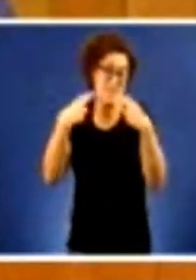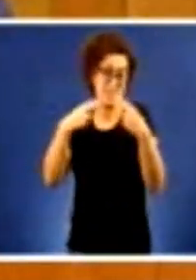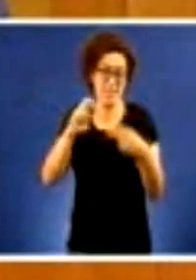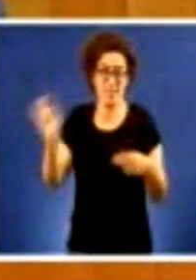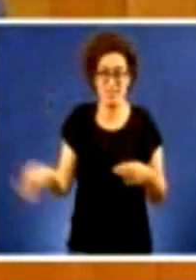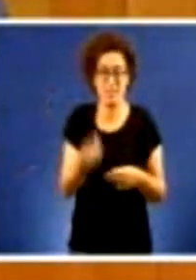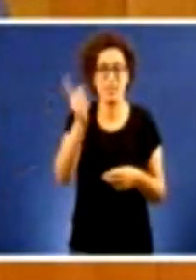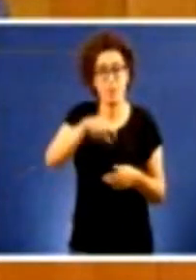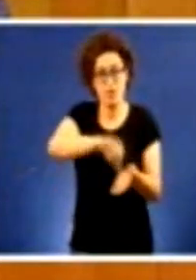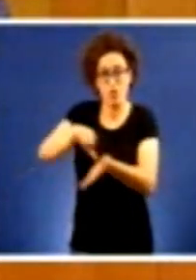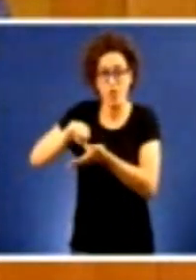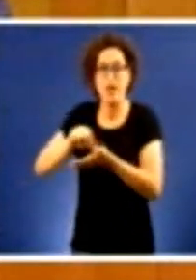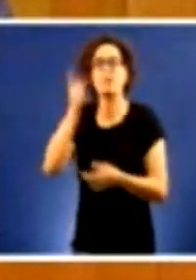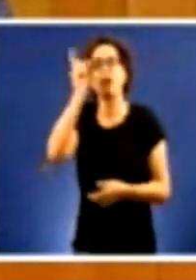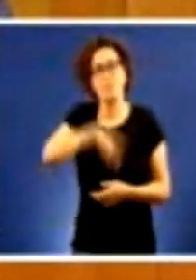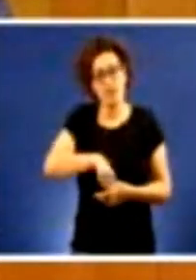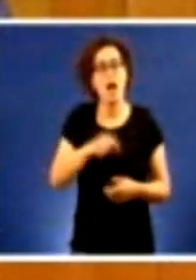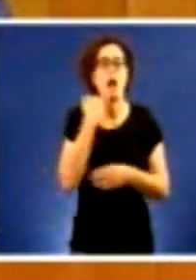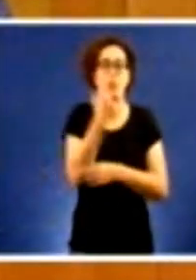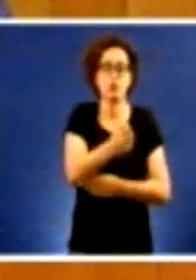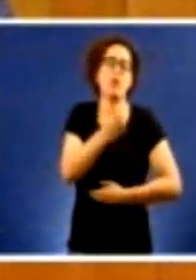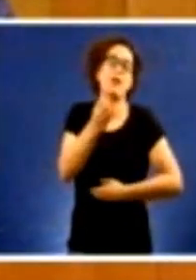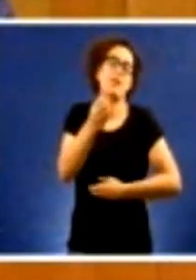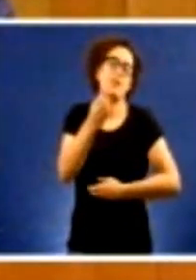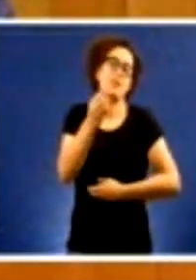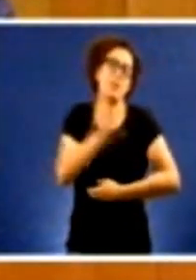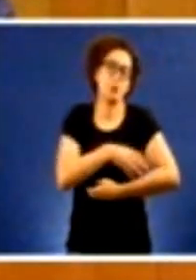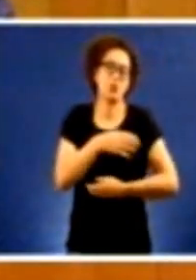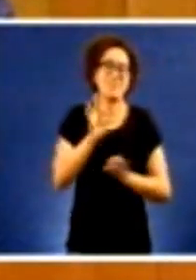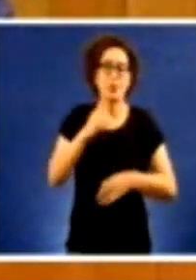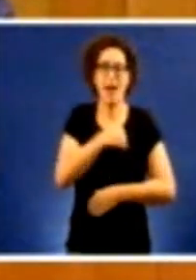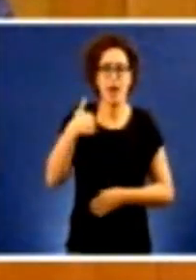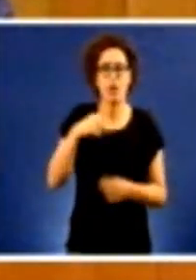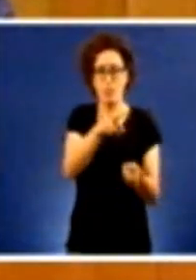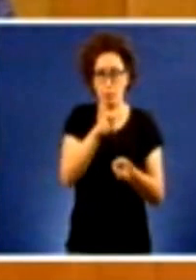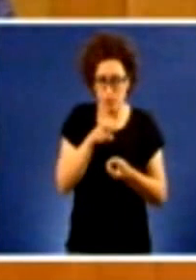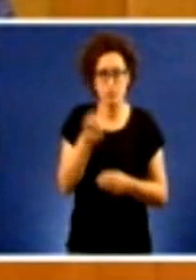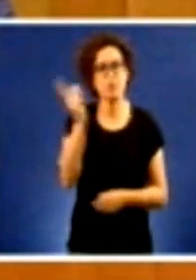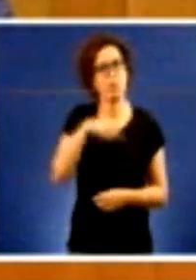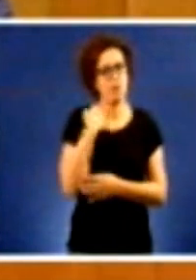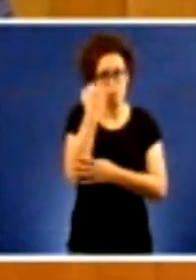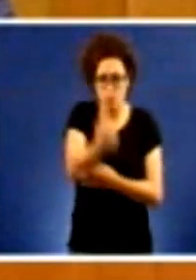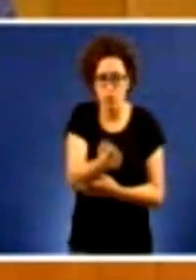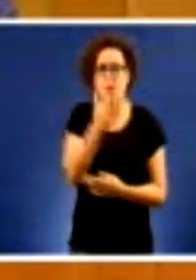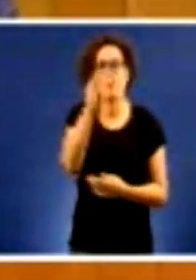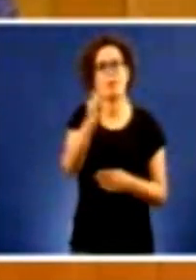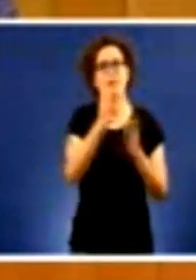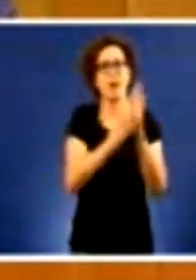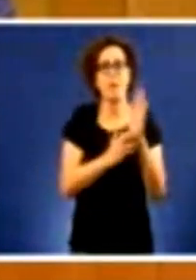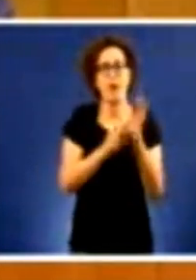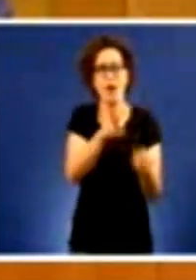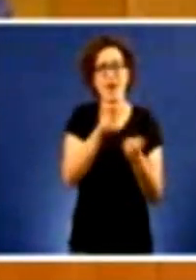impostos sobre depósitos bancarios e os impostos e direi a rebaixa dos impostos e o de